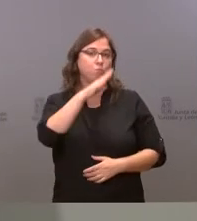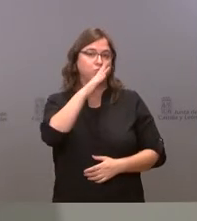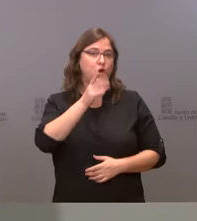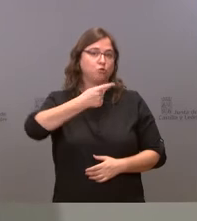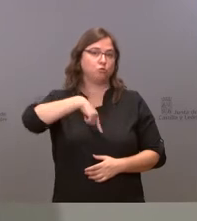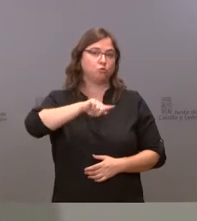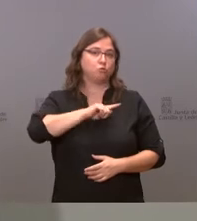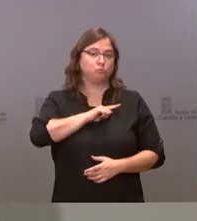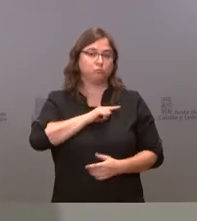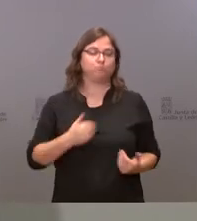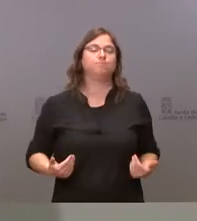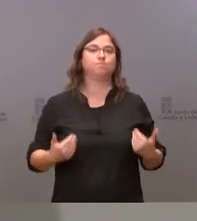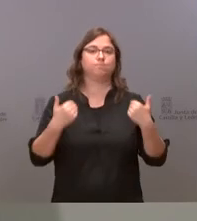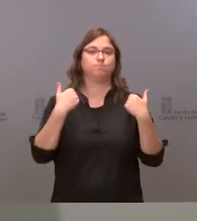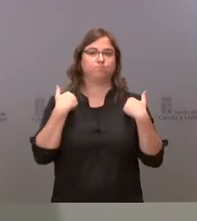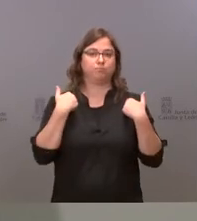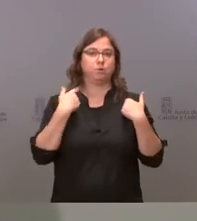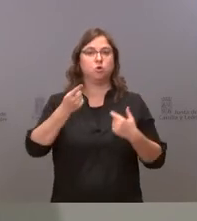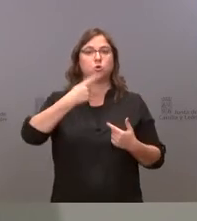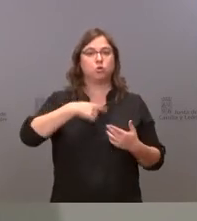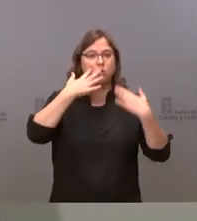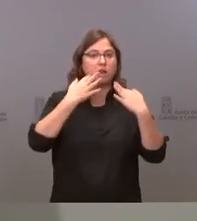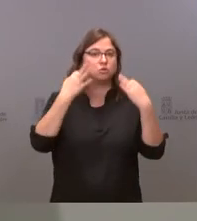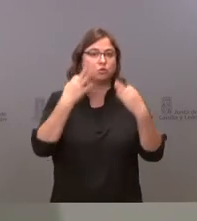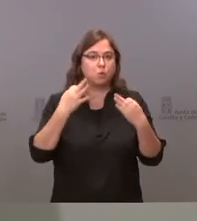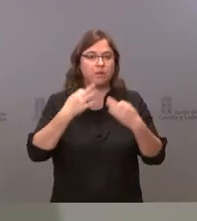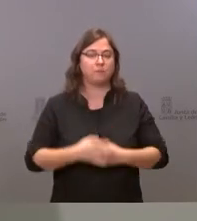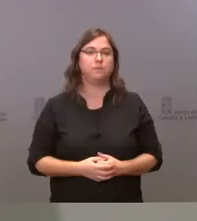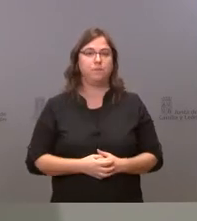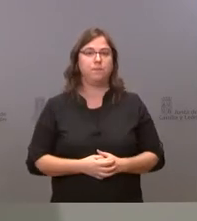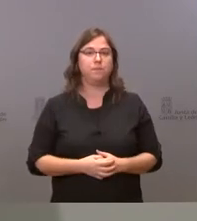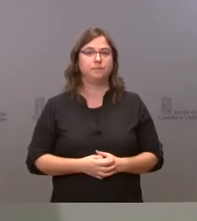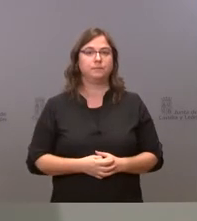nos corresponde y es lo que nosotros tenemos que asegurar que se cumple